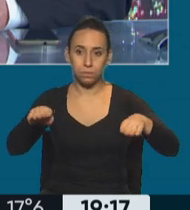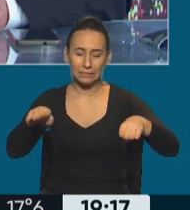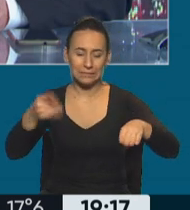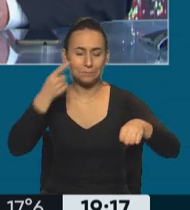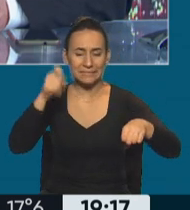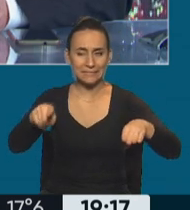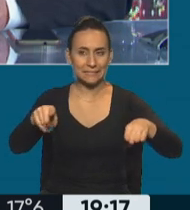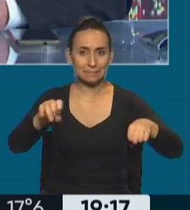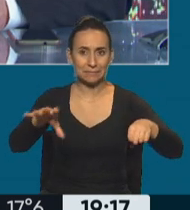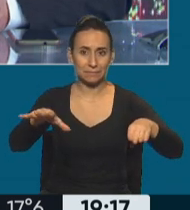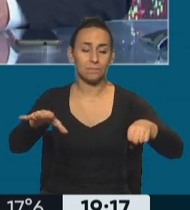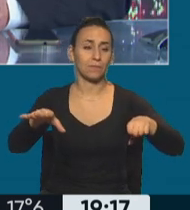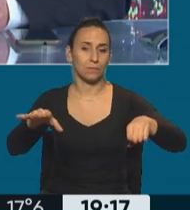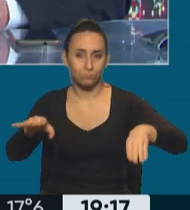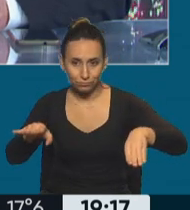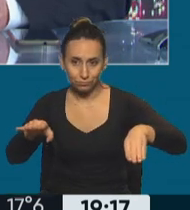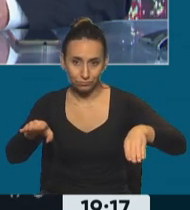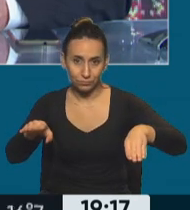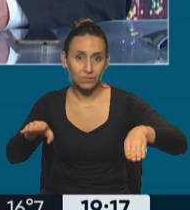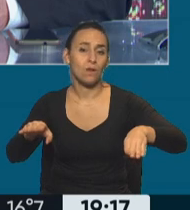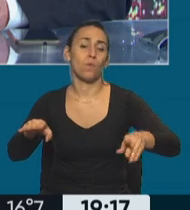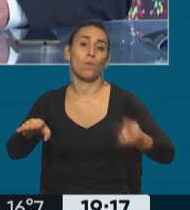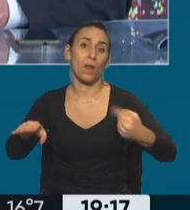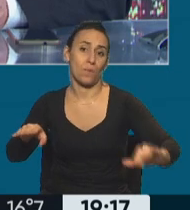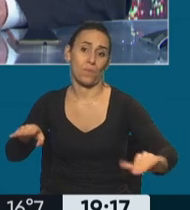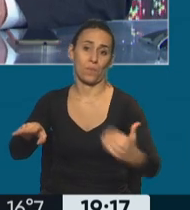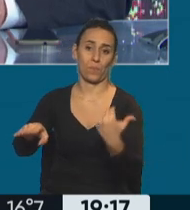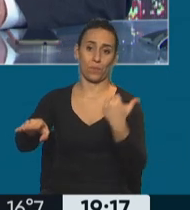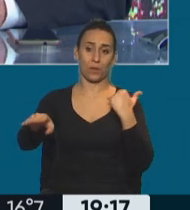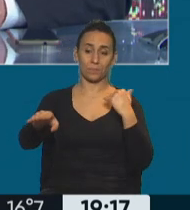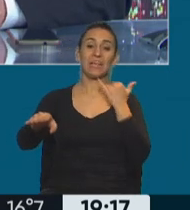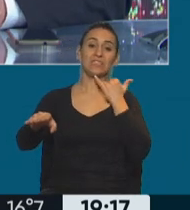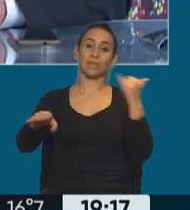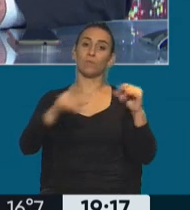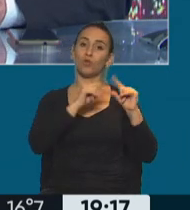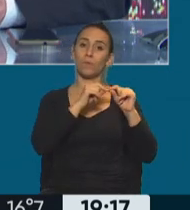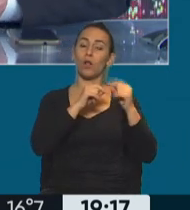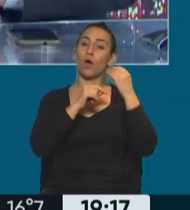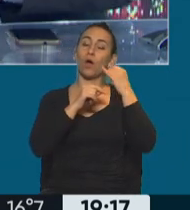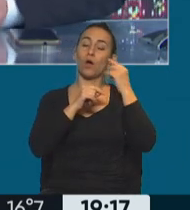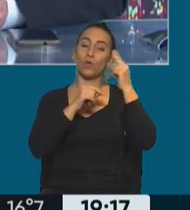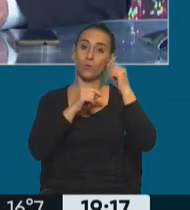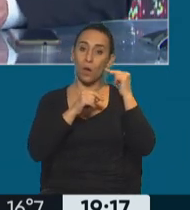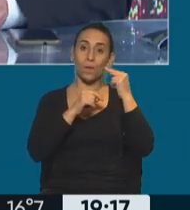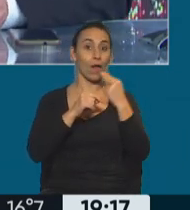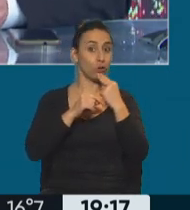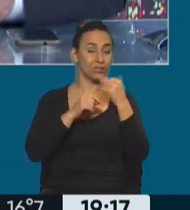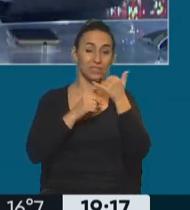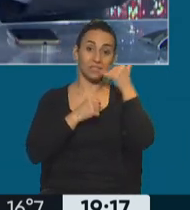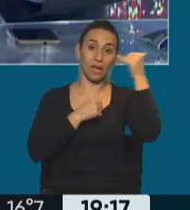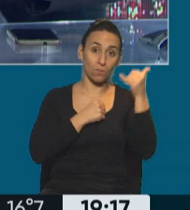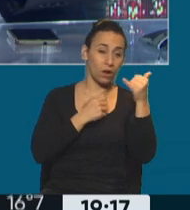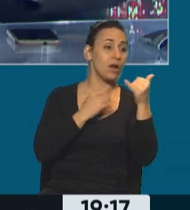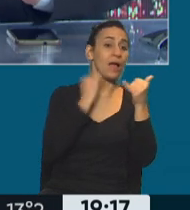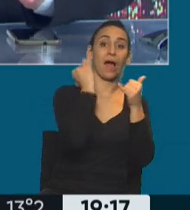estaban haciendo detuvo, regresó y fue el que dio aviso al 911 sobre lo que estaba ocurriendo Entonces